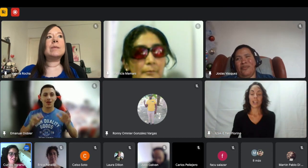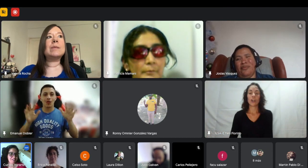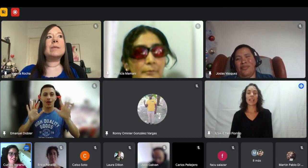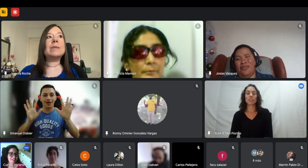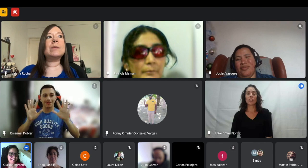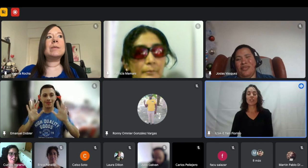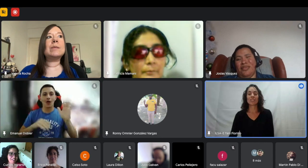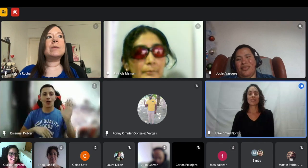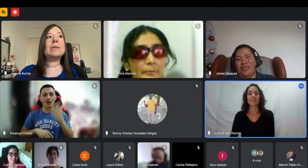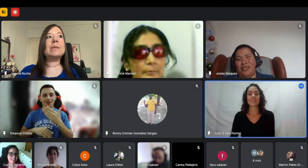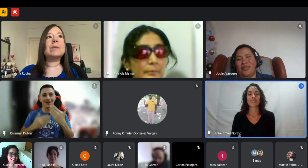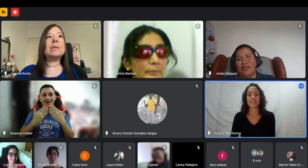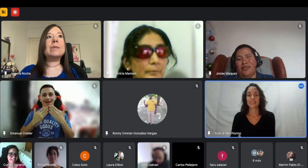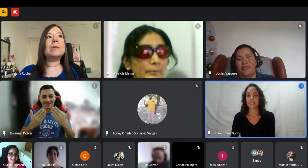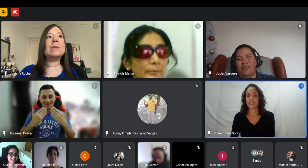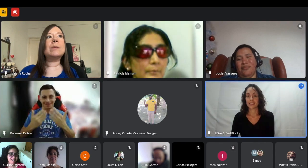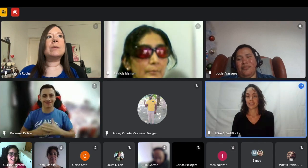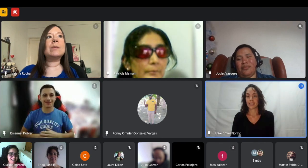hola a todos